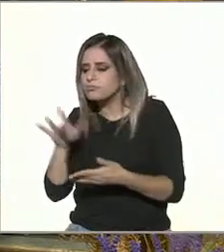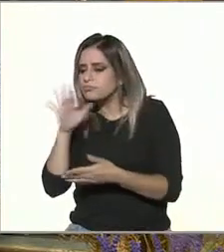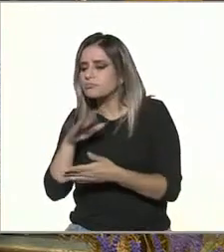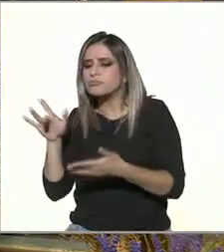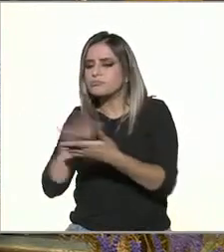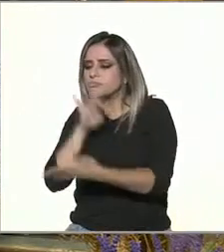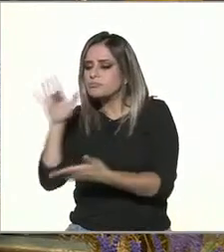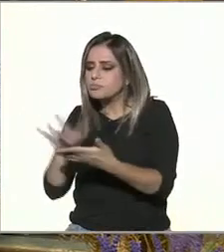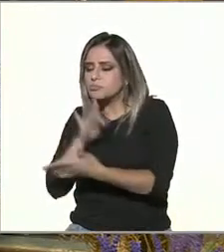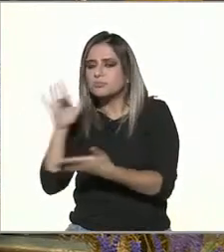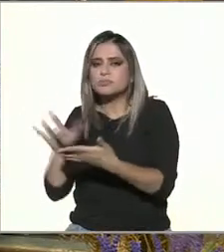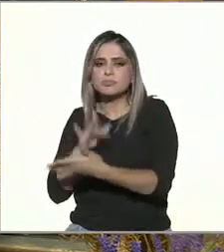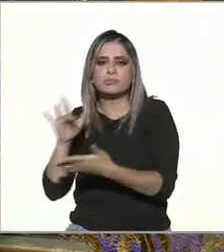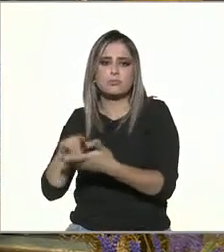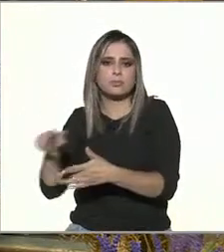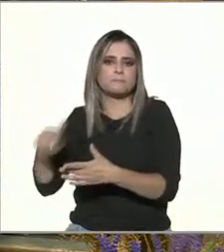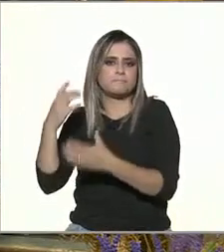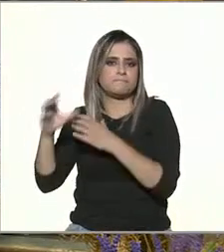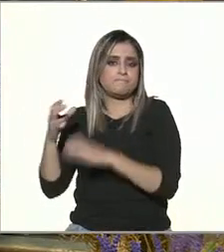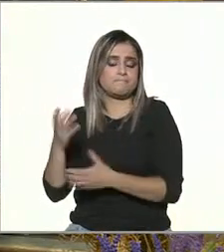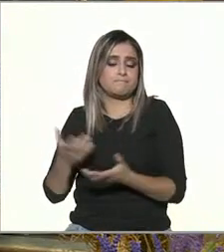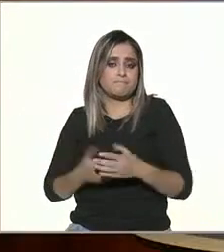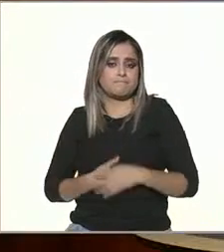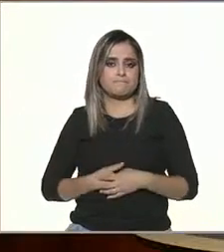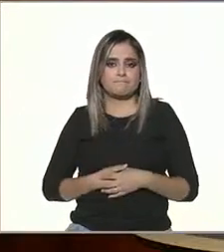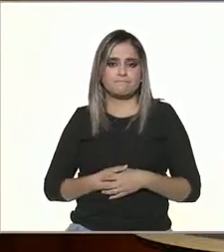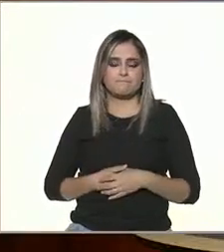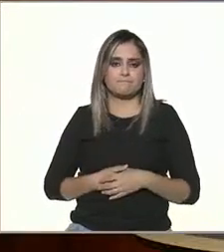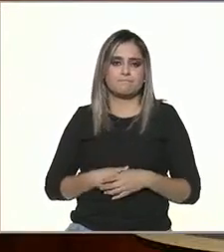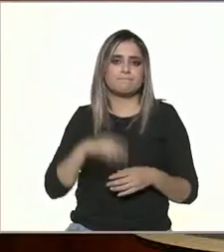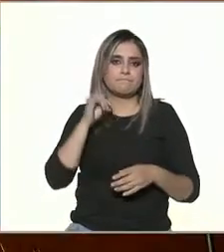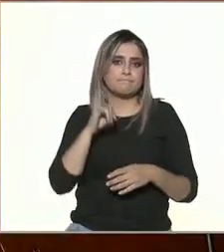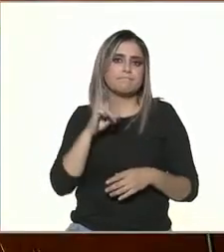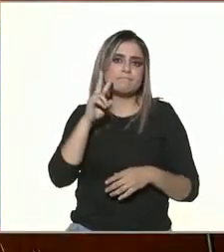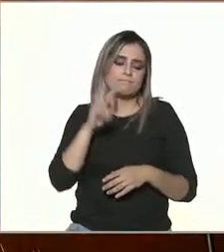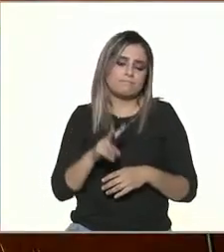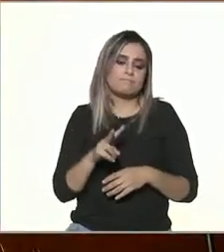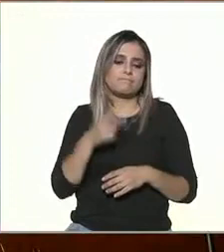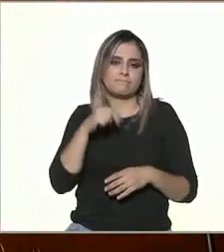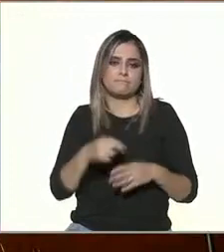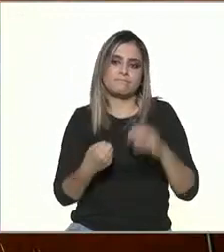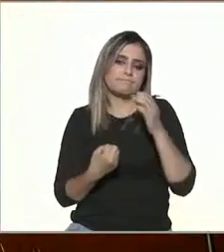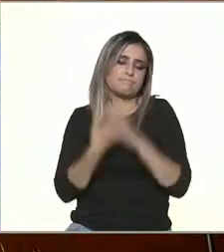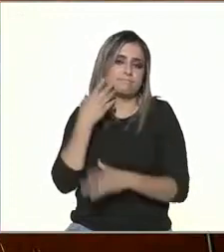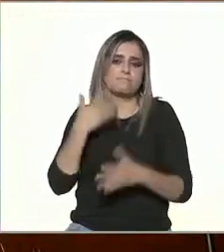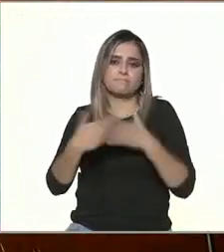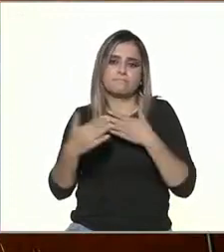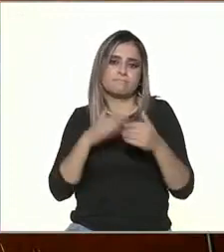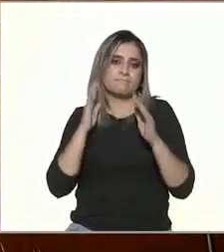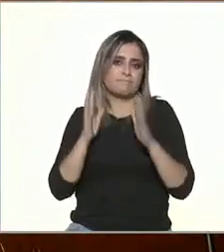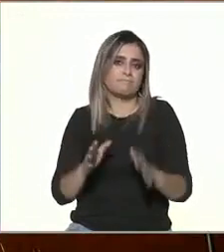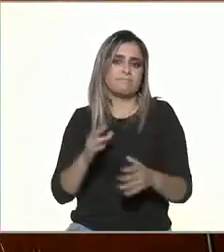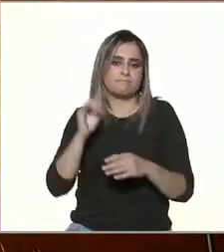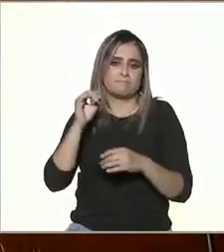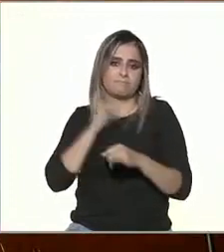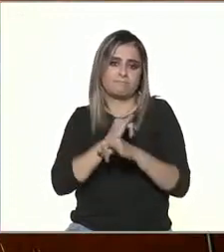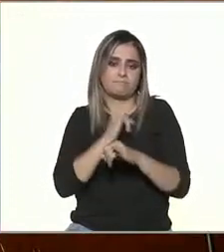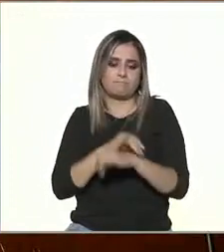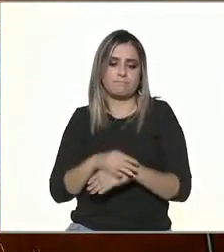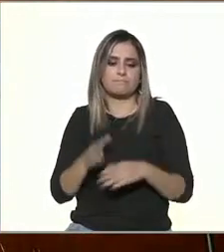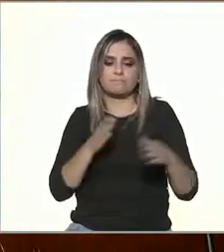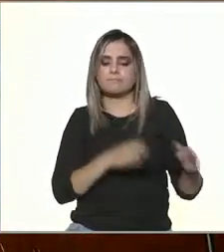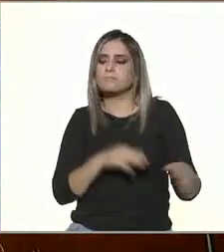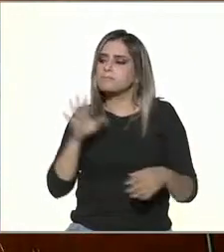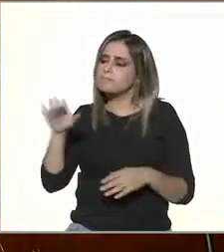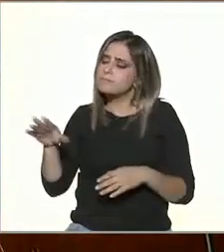fragmentos que a veces publican en las redes sociales? o llevar los mismos medios hacia esta nueva era de la digitalización tenemos el dato Arturo